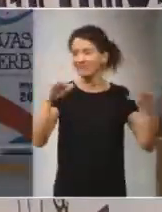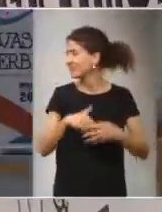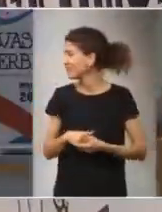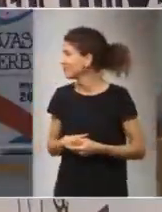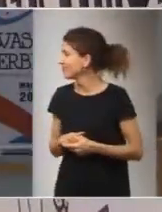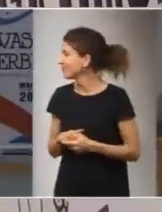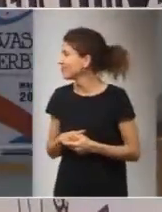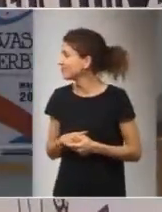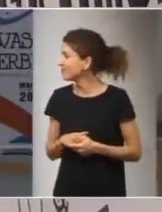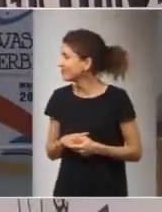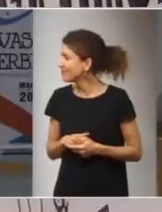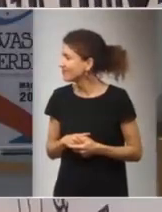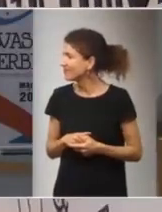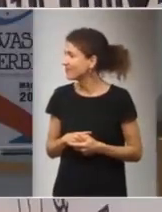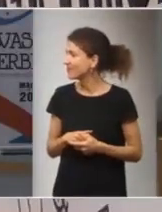bueno